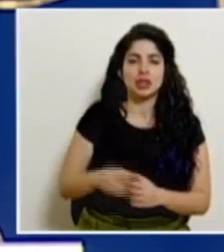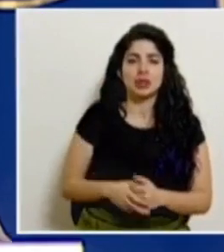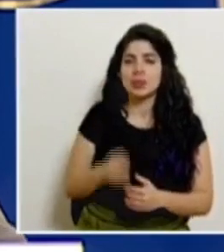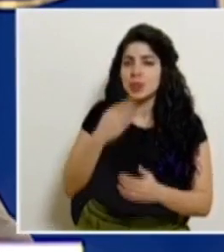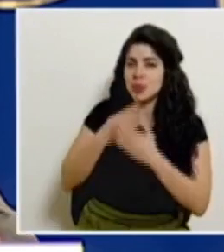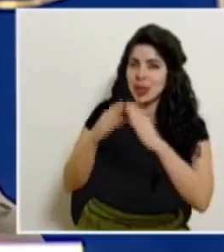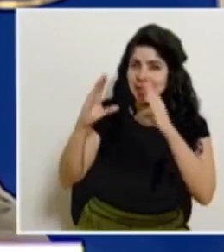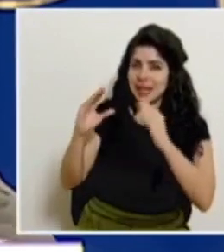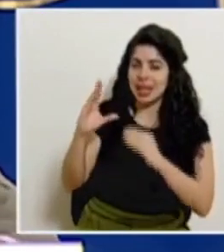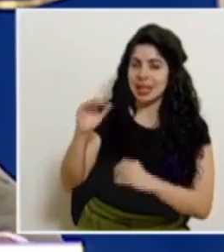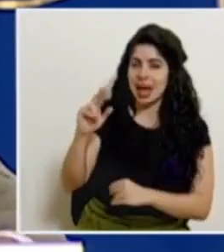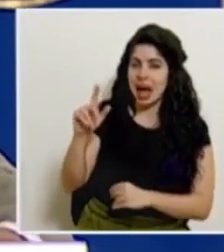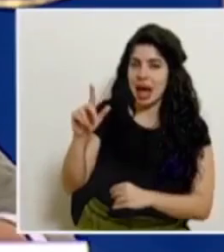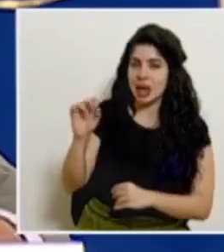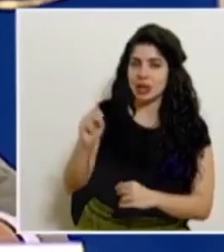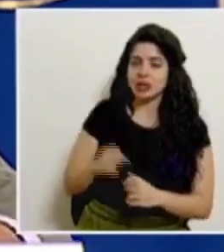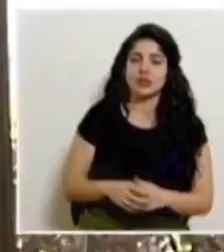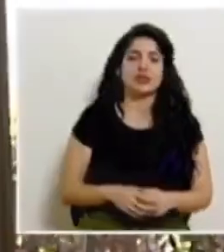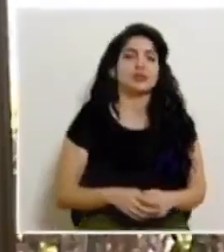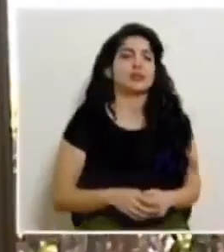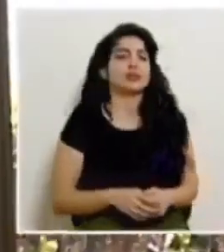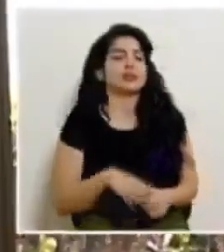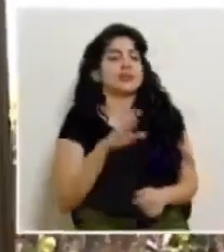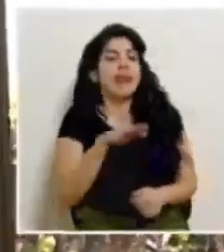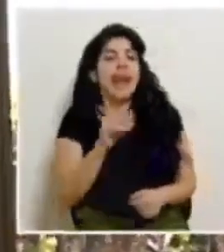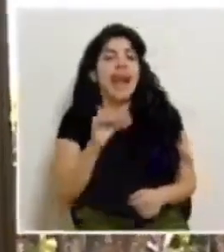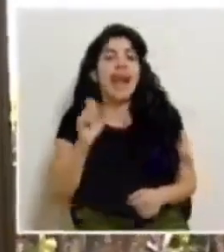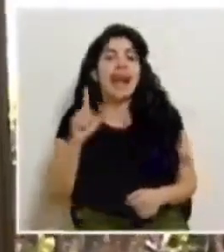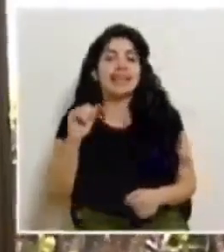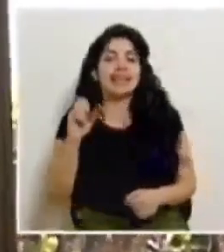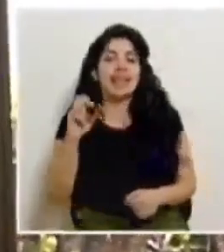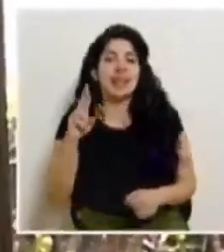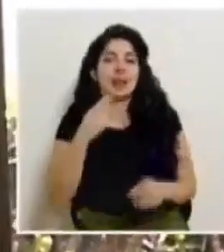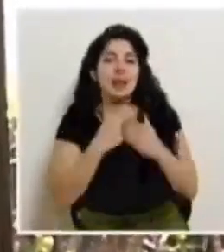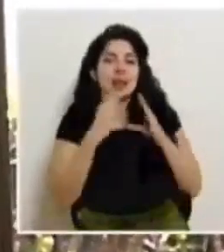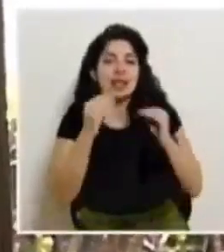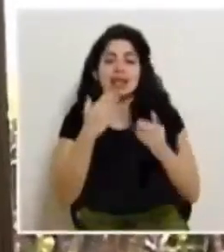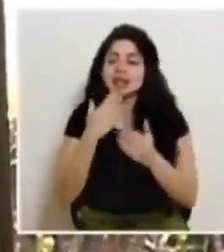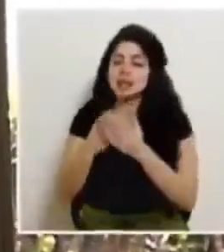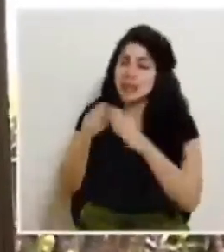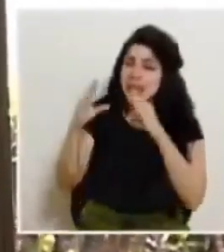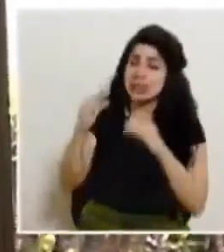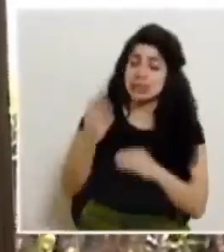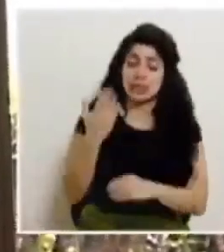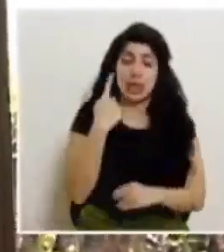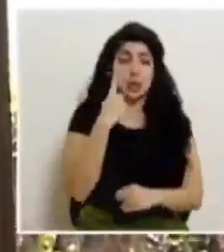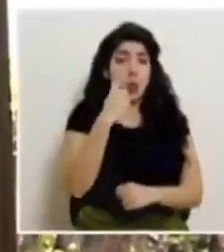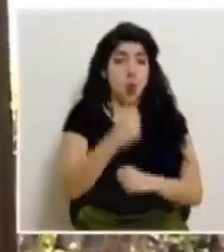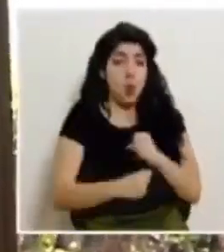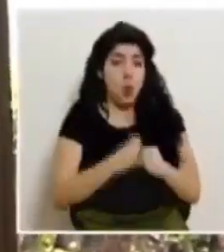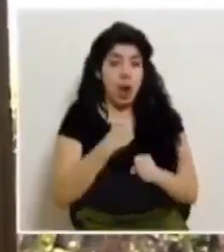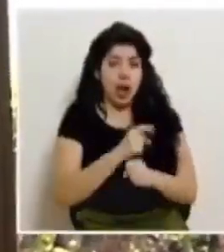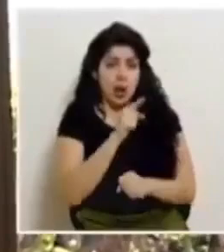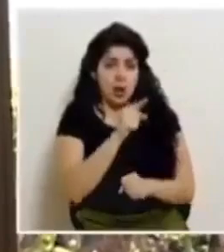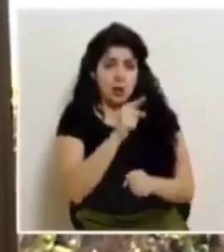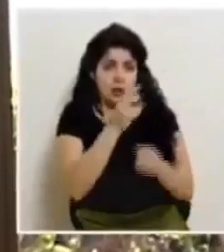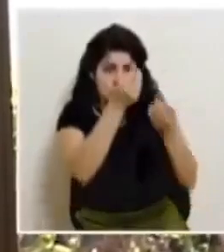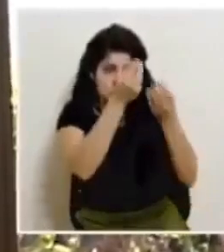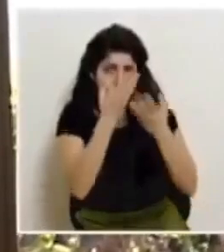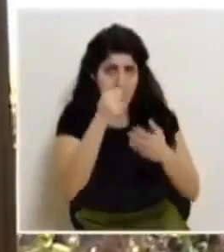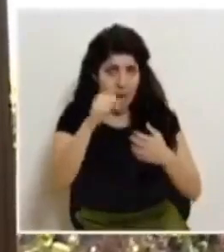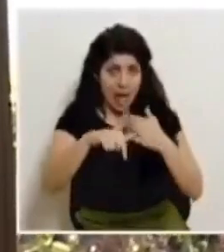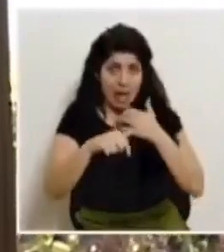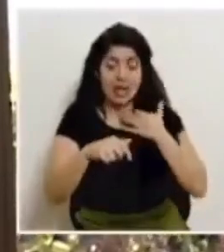Muy buenas tardes Carlos. Don Alexander buenas tardes. Hace un año Alexander ustedes nos anunciaban aquí